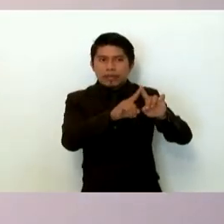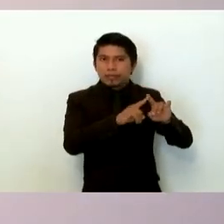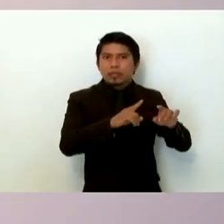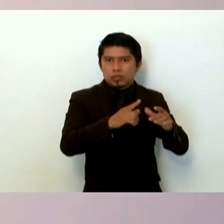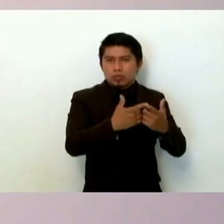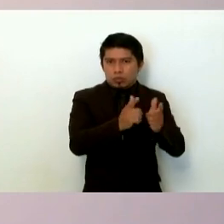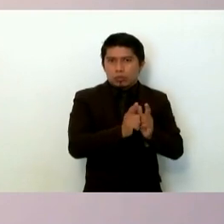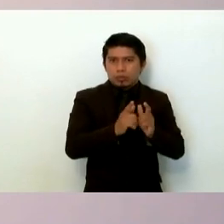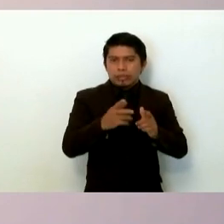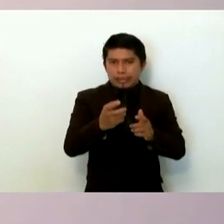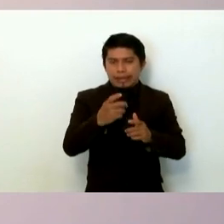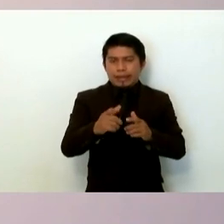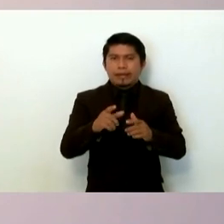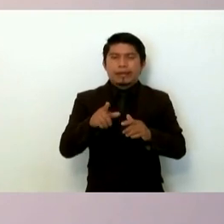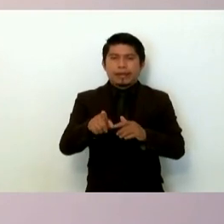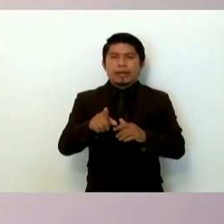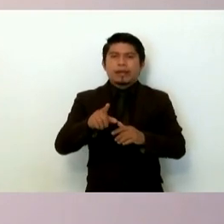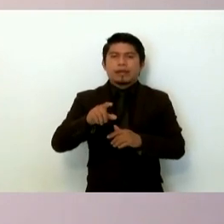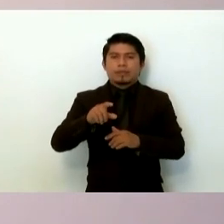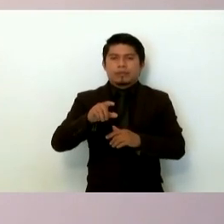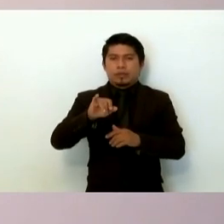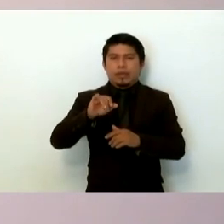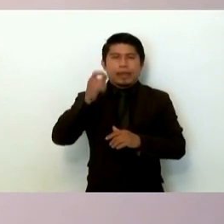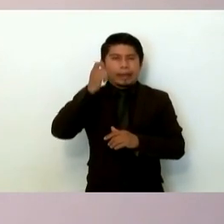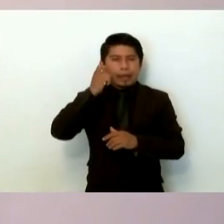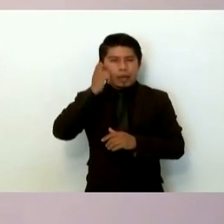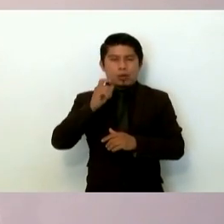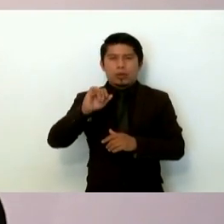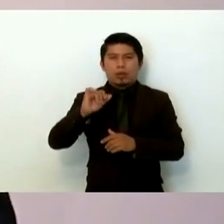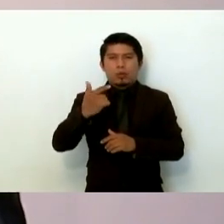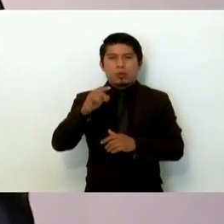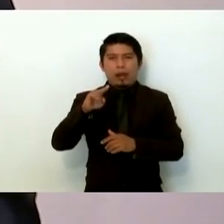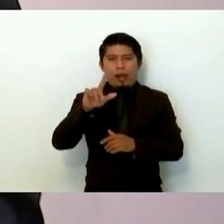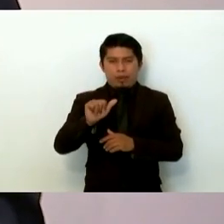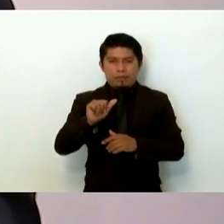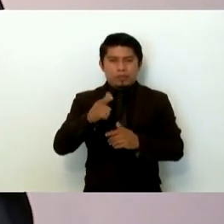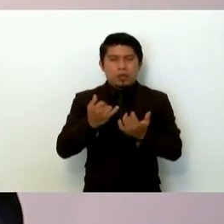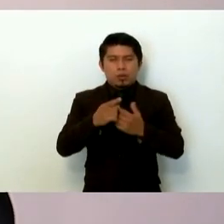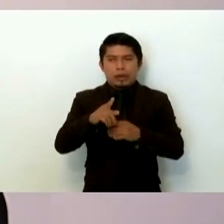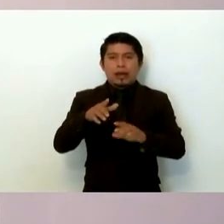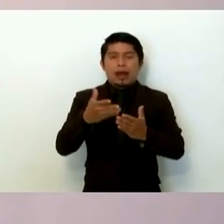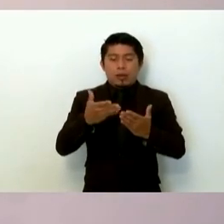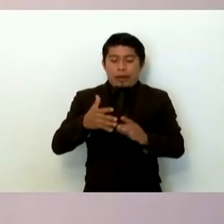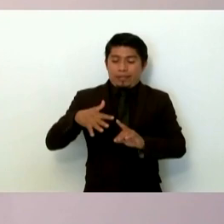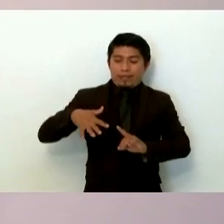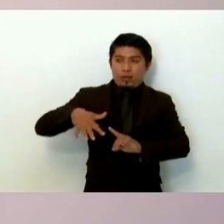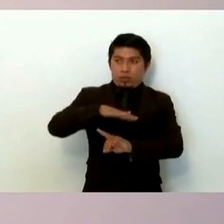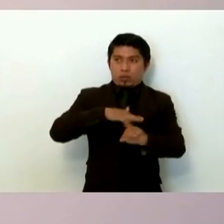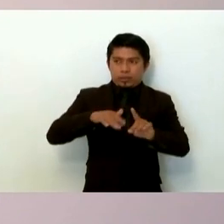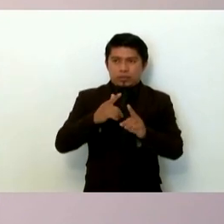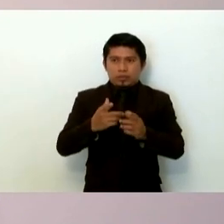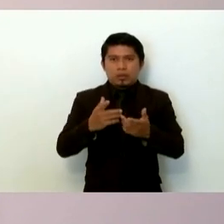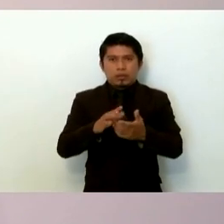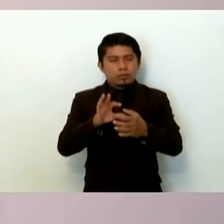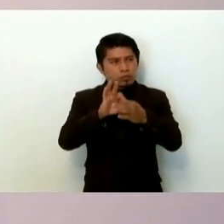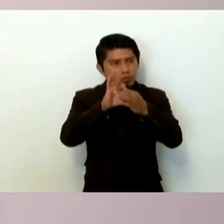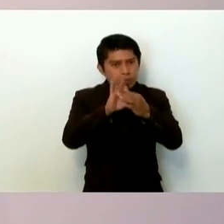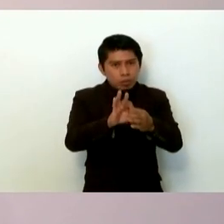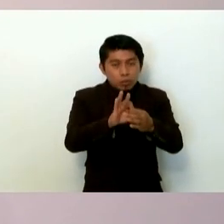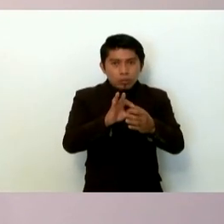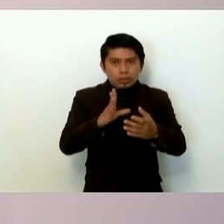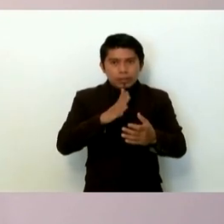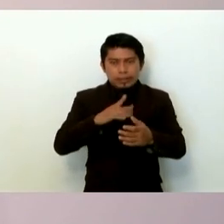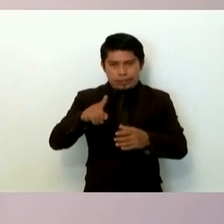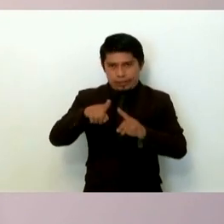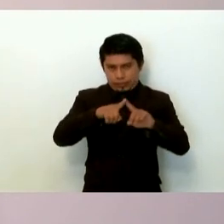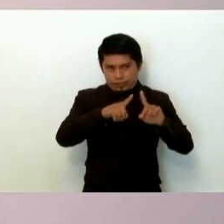ocurrieron en el caso de Iguala, y queremos concentrarnos básicamente en el contexto, en los vínculos que